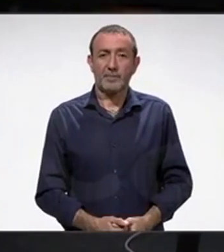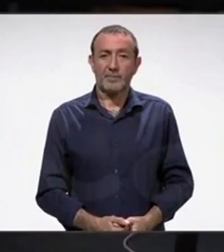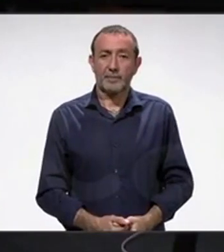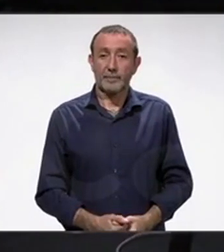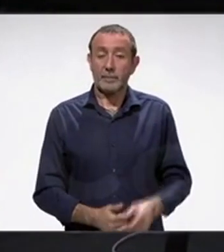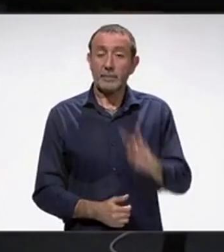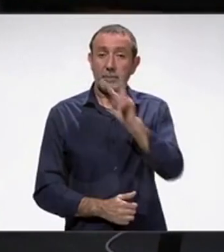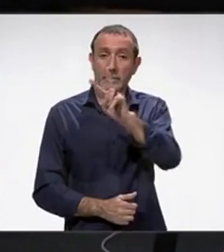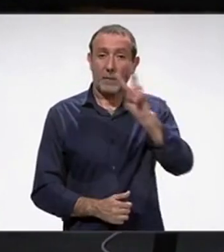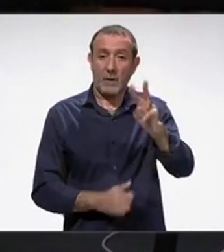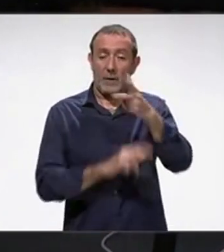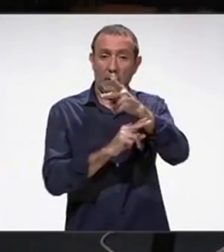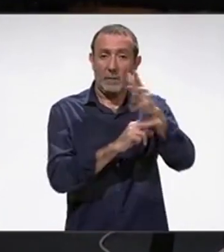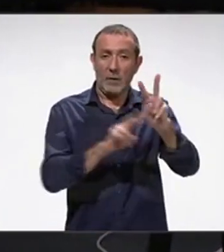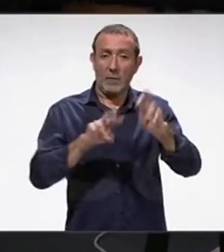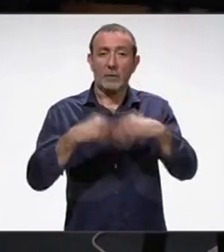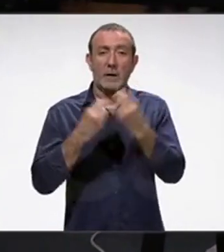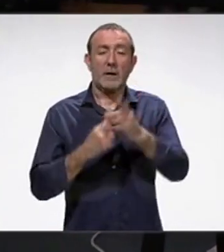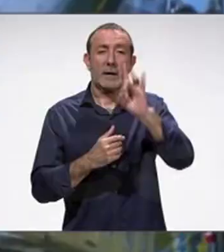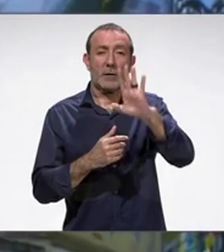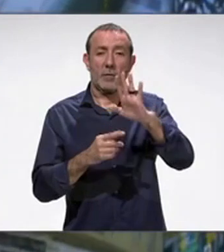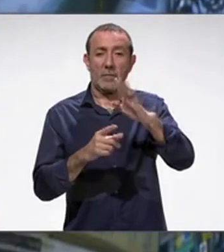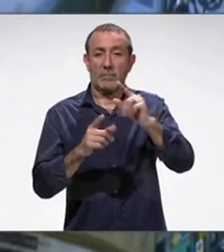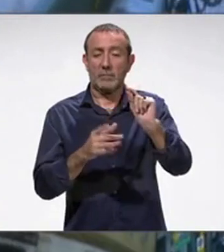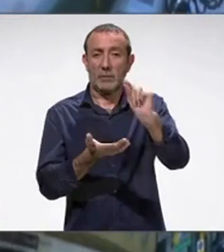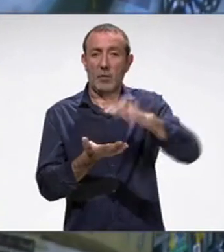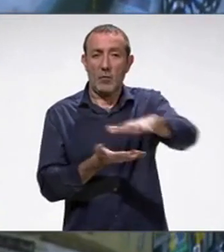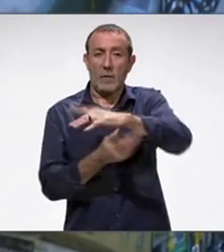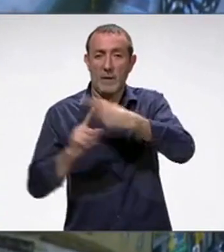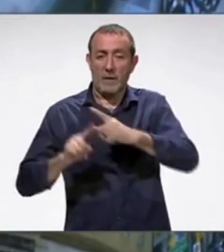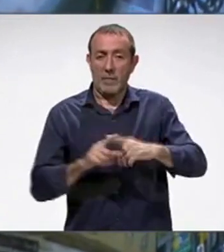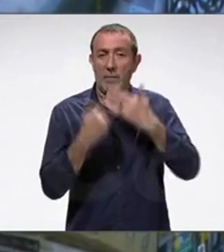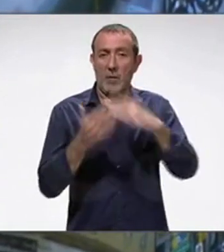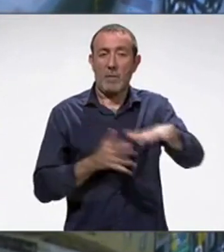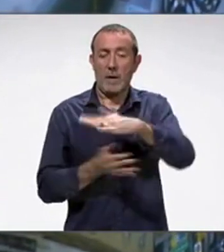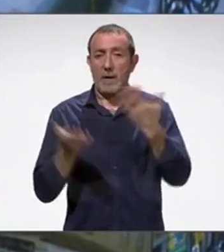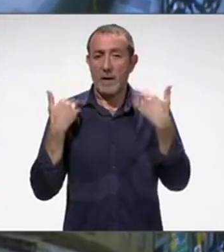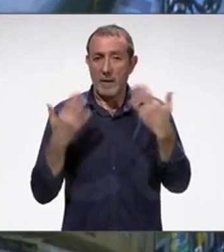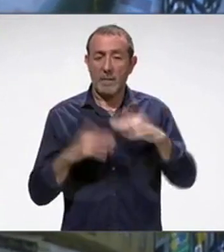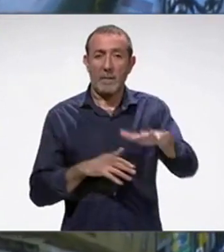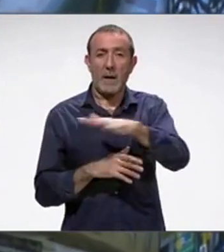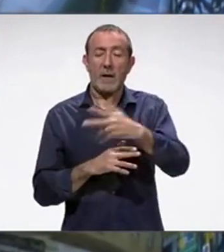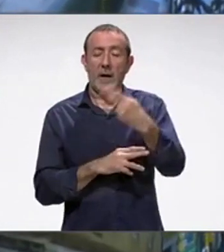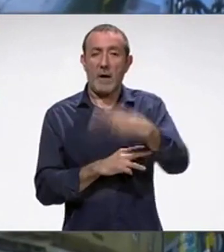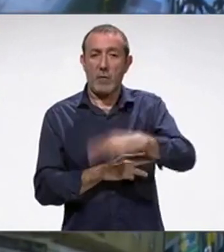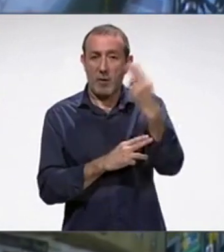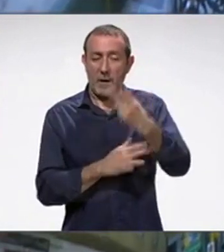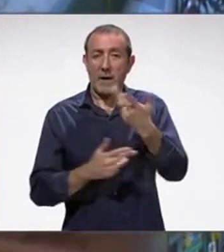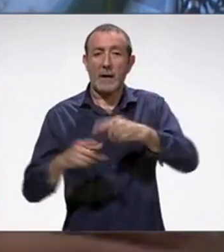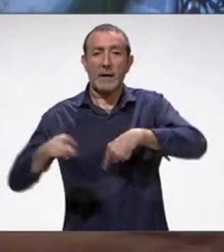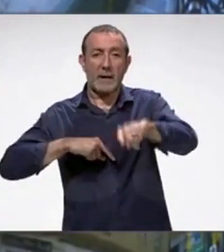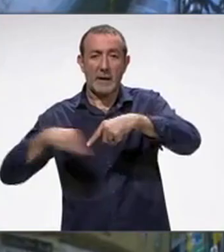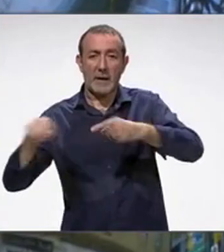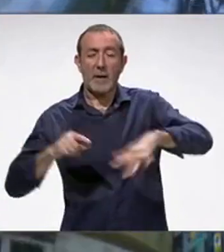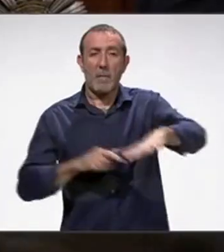22 nuevas cámaras de vigilancia en 14 puntos diferentes del centro histórico, como la Plaza de la Marina, la de la Aduana, Carretería, Ollerías o la